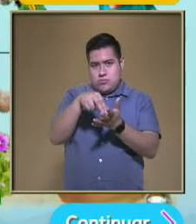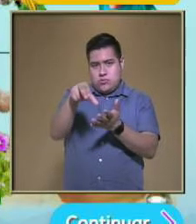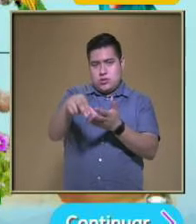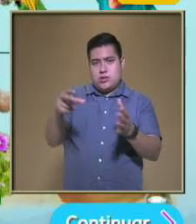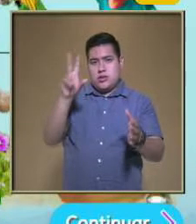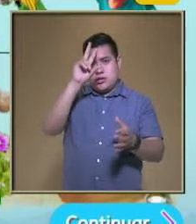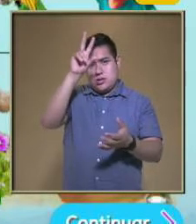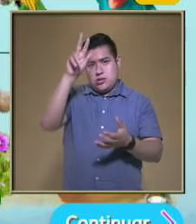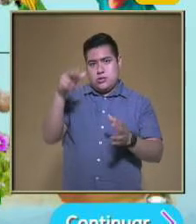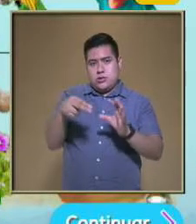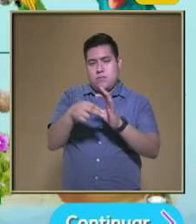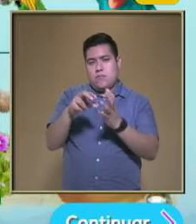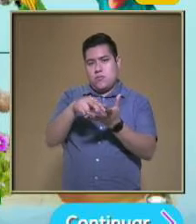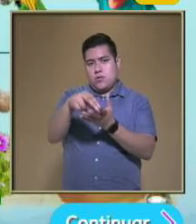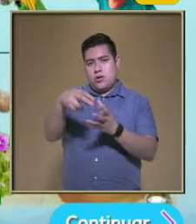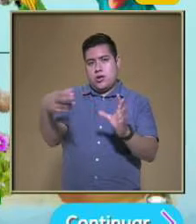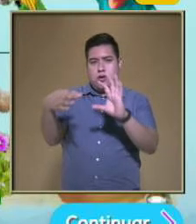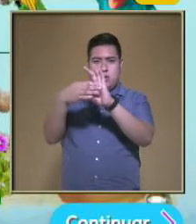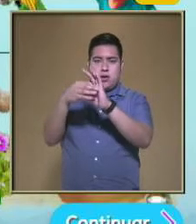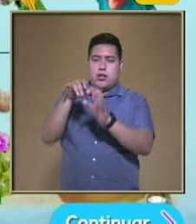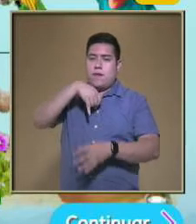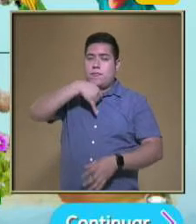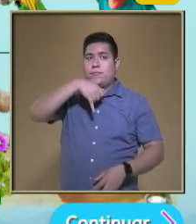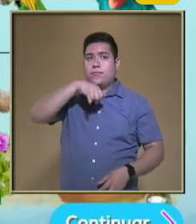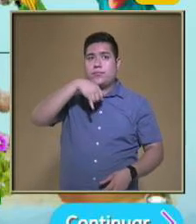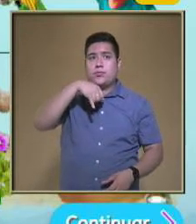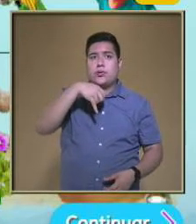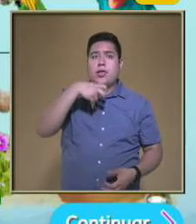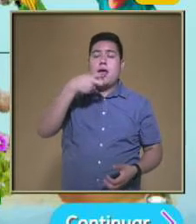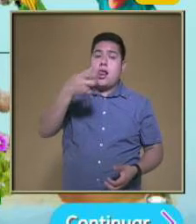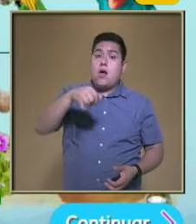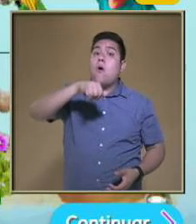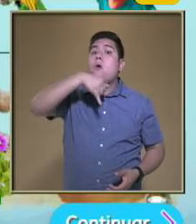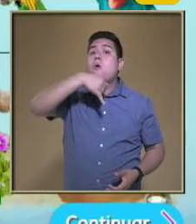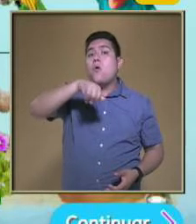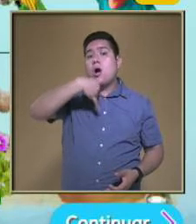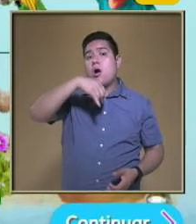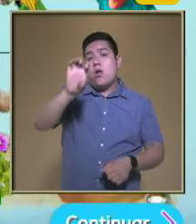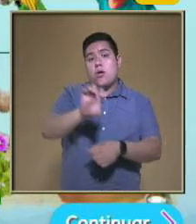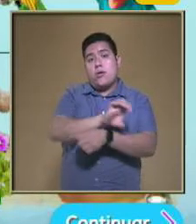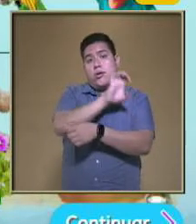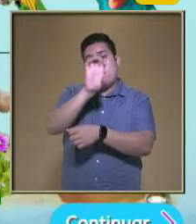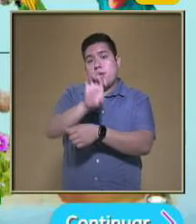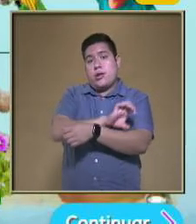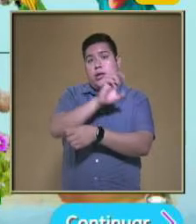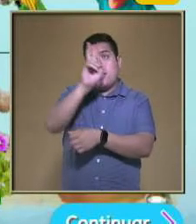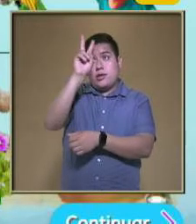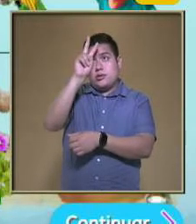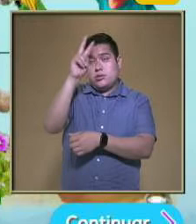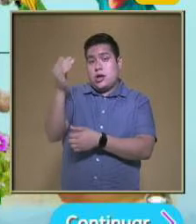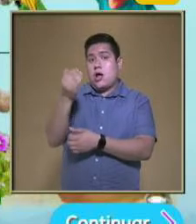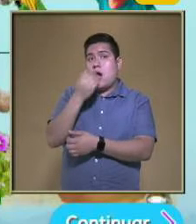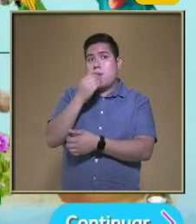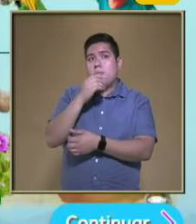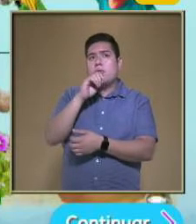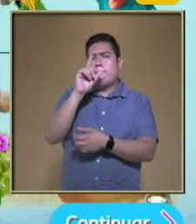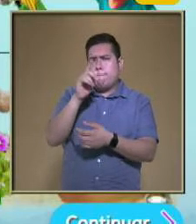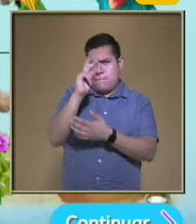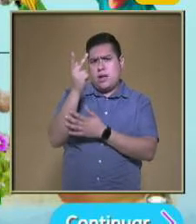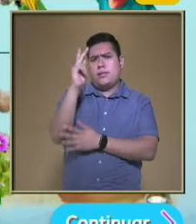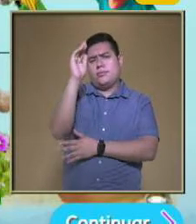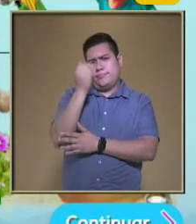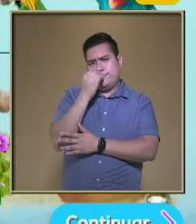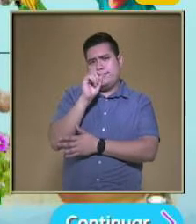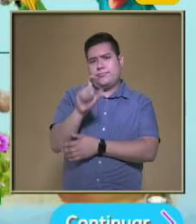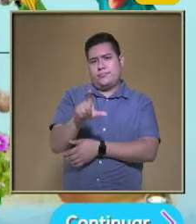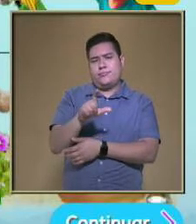Y si Nos dice que estamos En lo correcto Porque esta ave Obtiene su energía Principalmente de insectos Aunque también come plantas Es